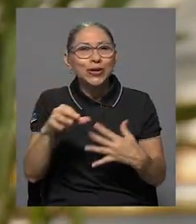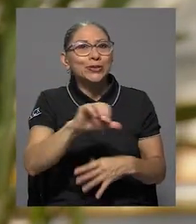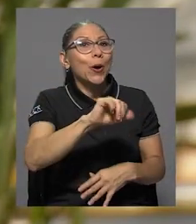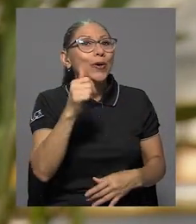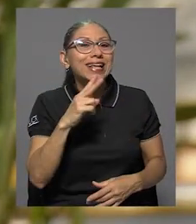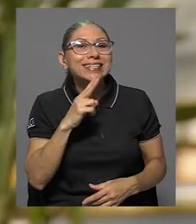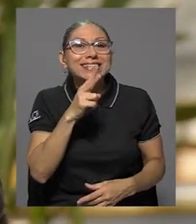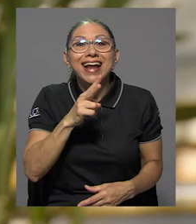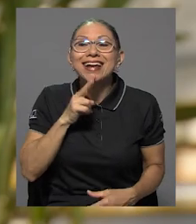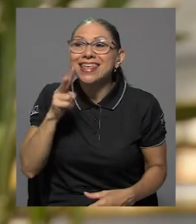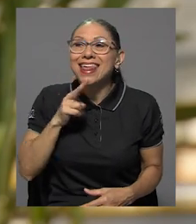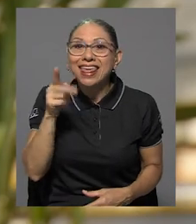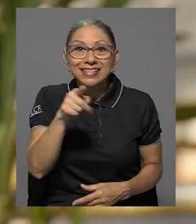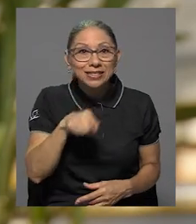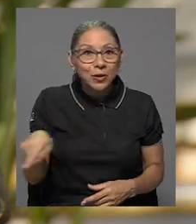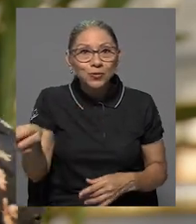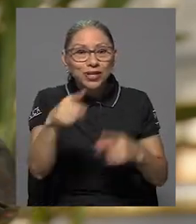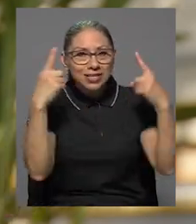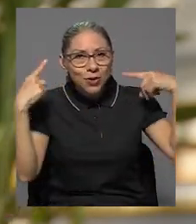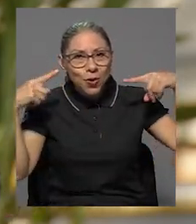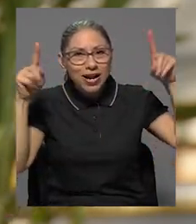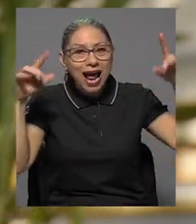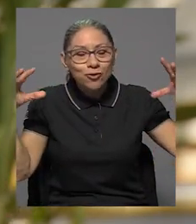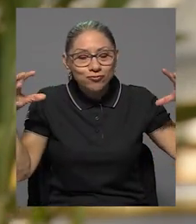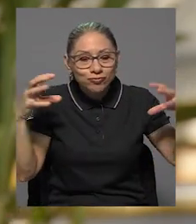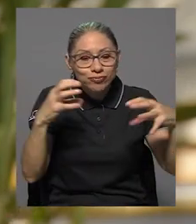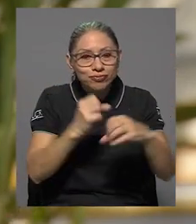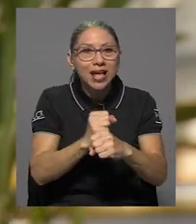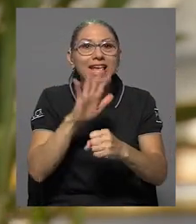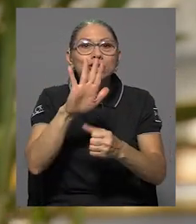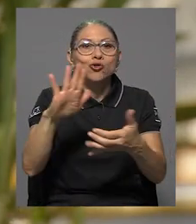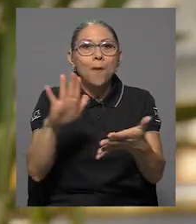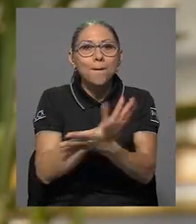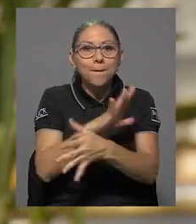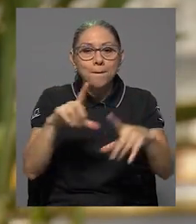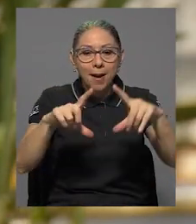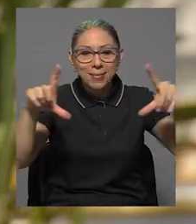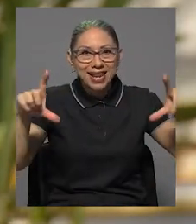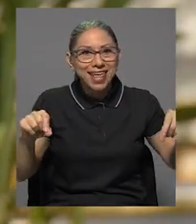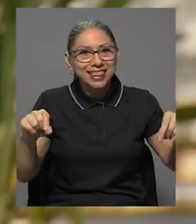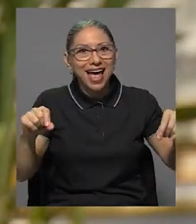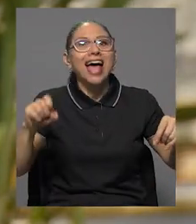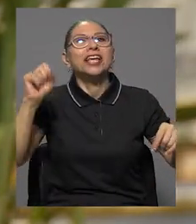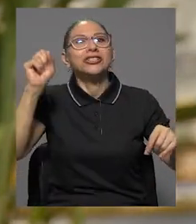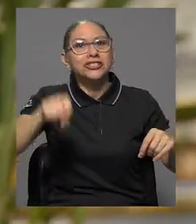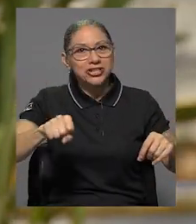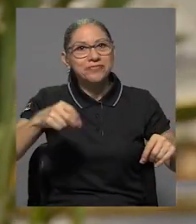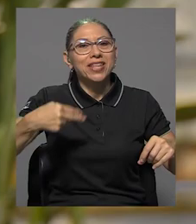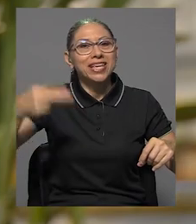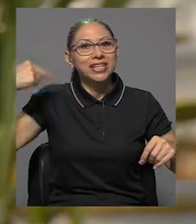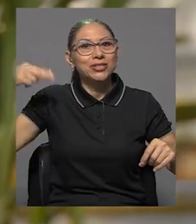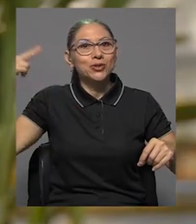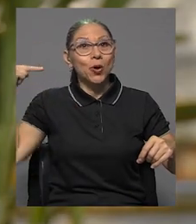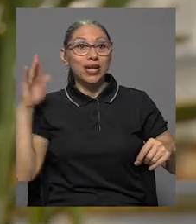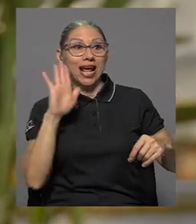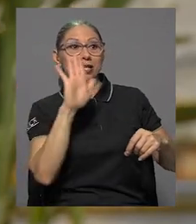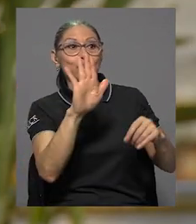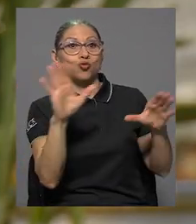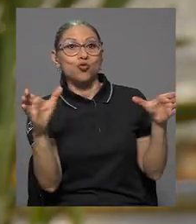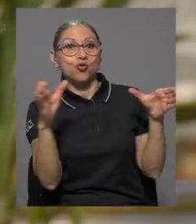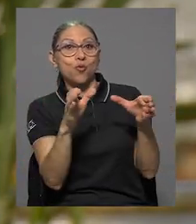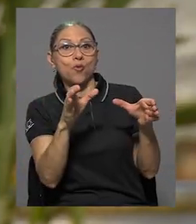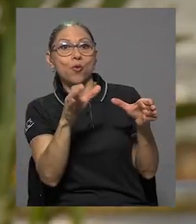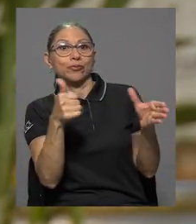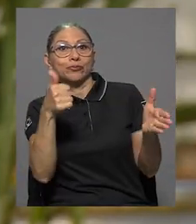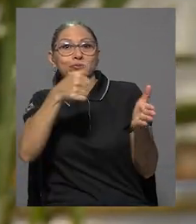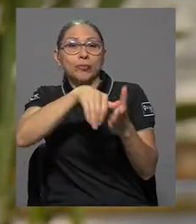realidades que ustedes lograron aglutinar en la papeleta de ustedes, hace, sí, histórica la elección